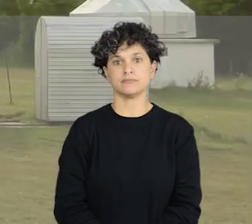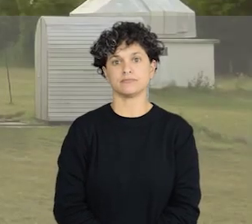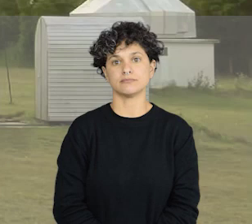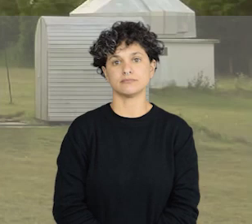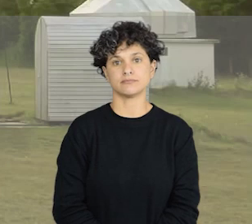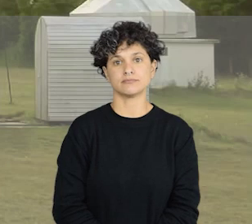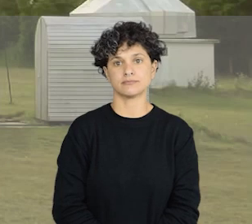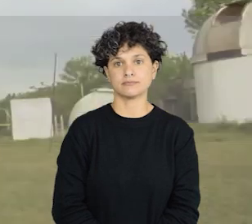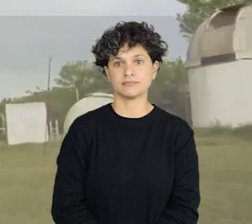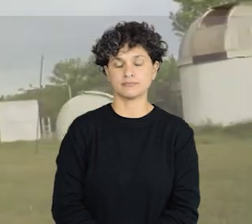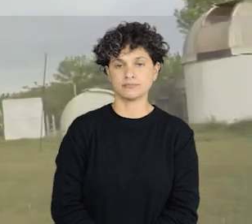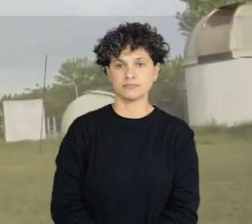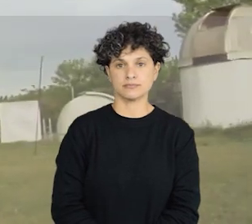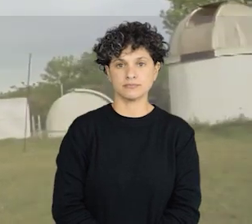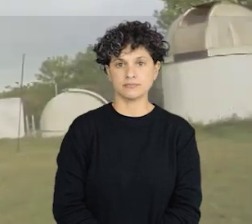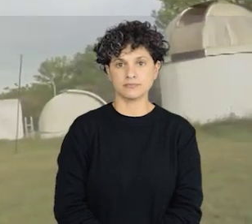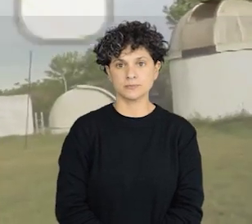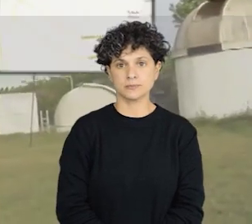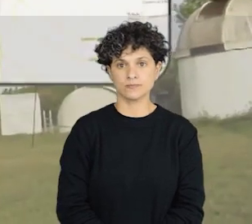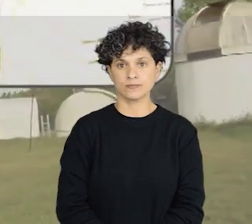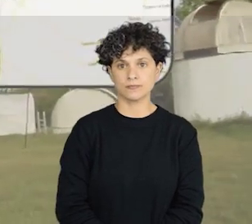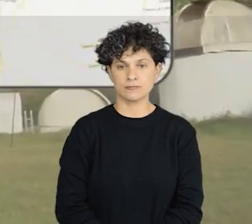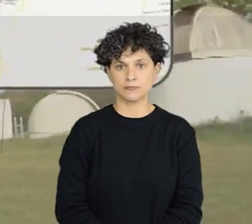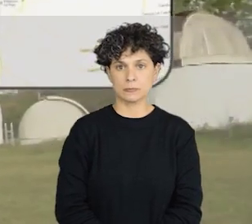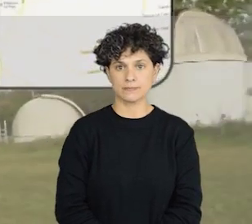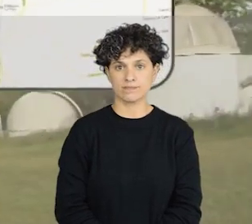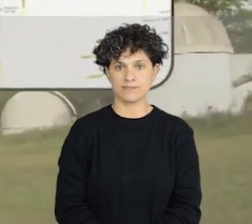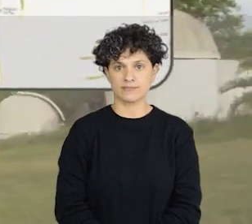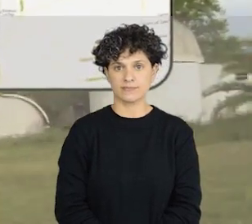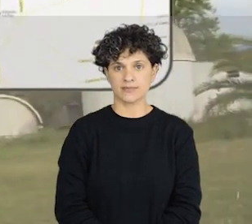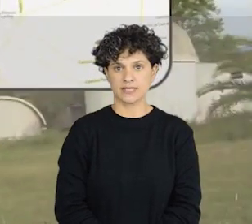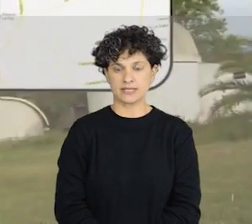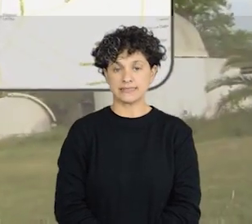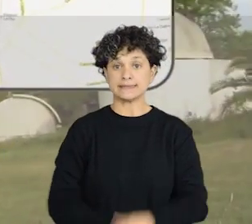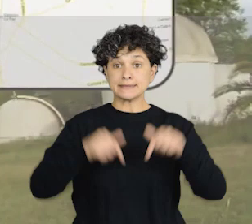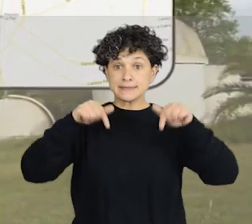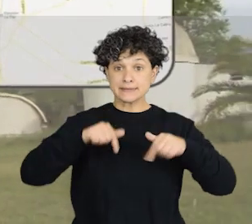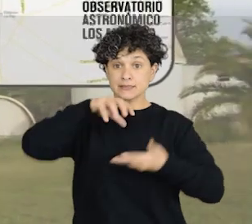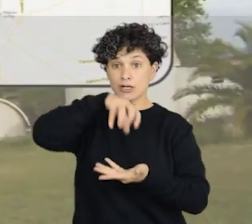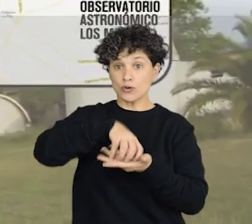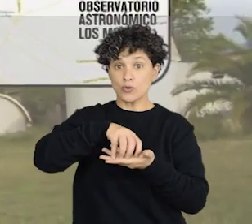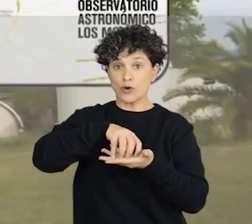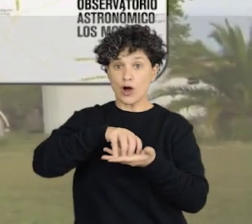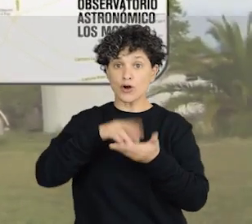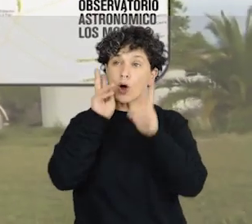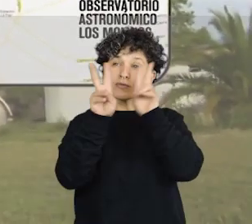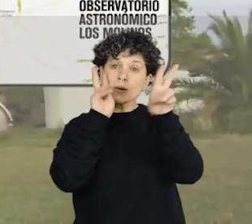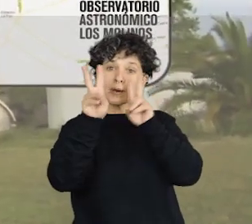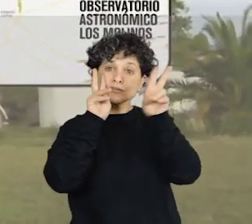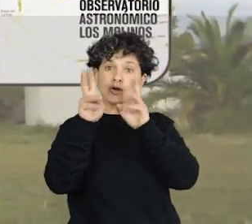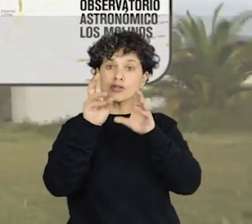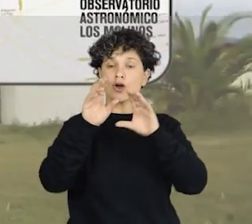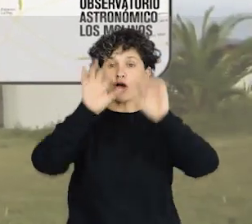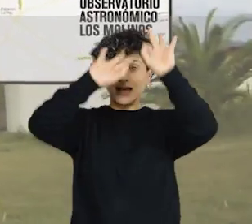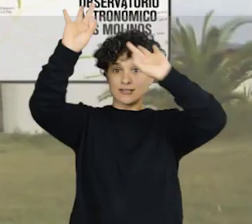Nos encontramos en las instalaciones del Observatorio Astronómico de Los Molinos, junto a los telescopios que están instalados por parte de profesionales y